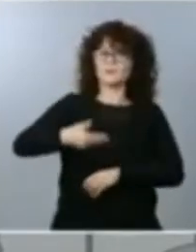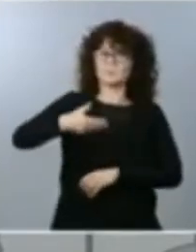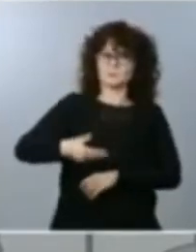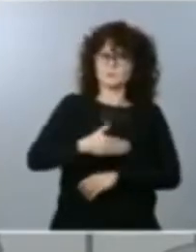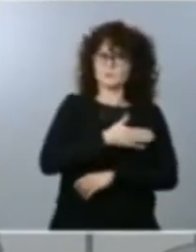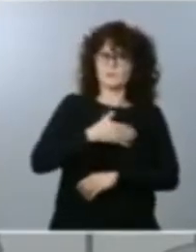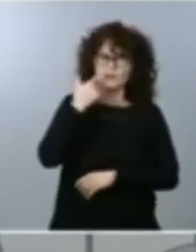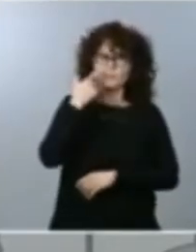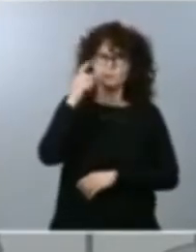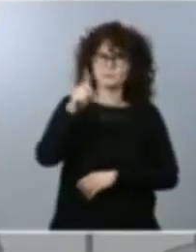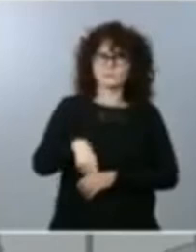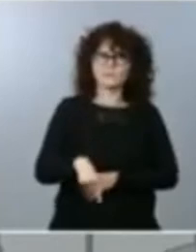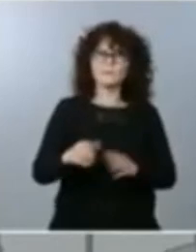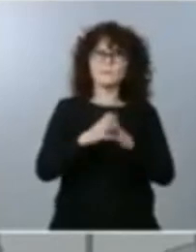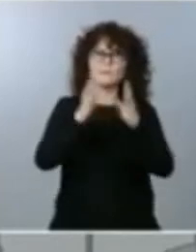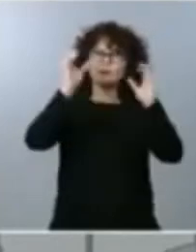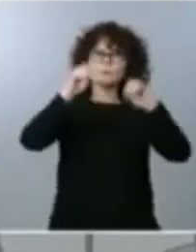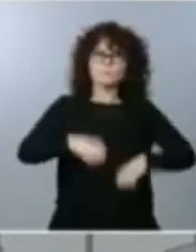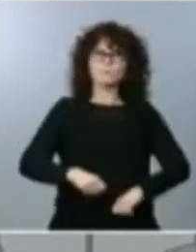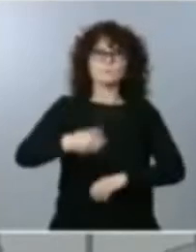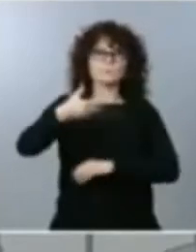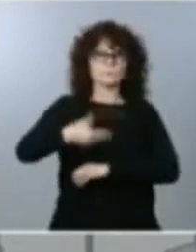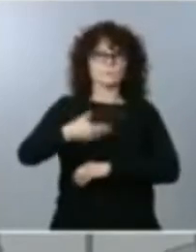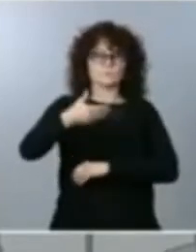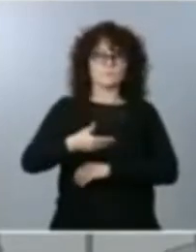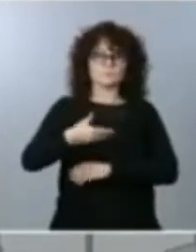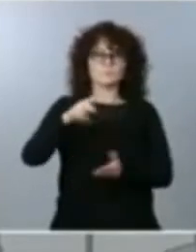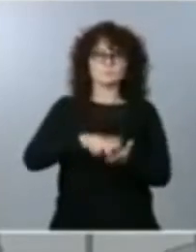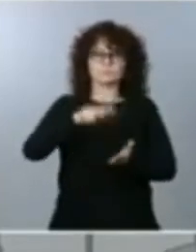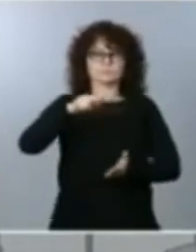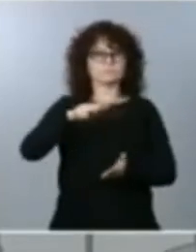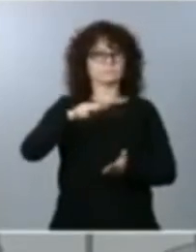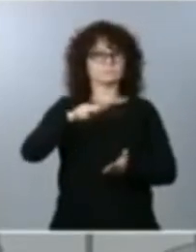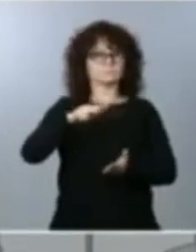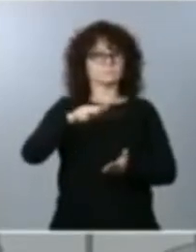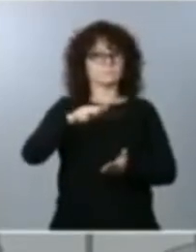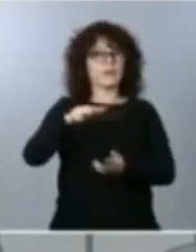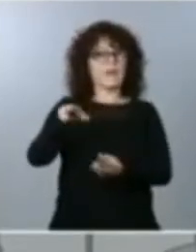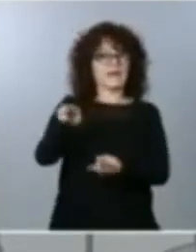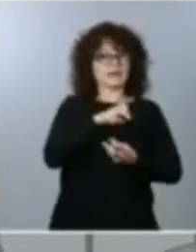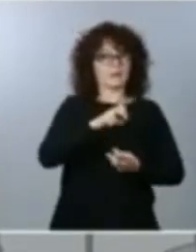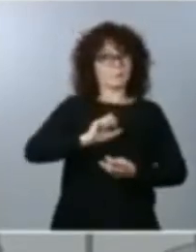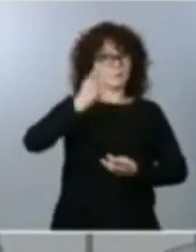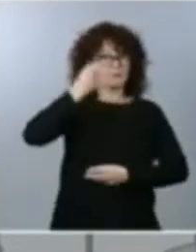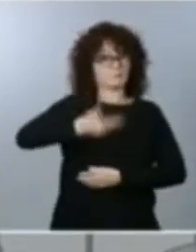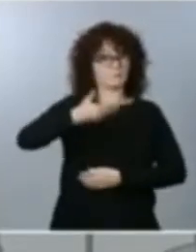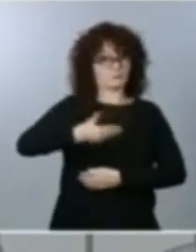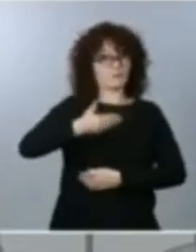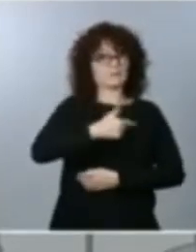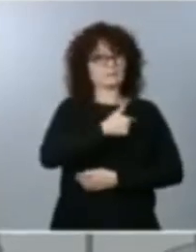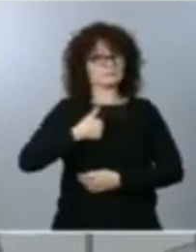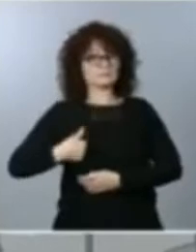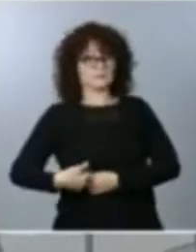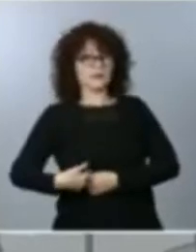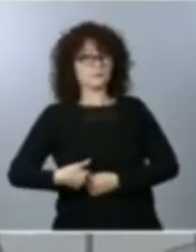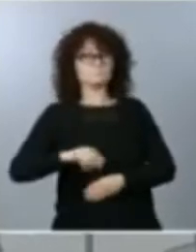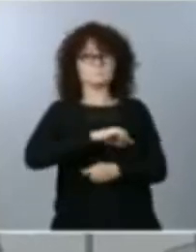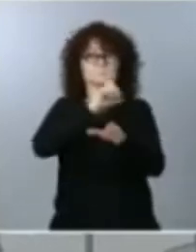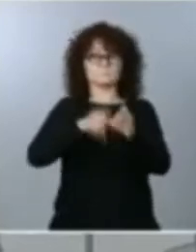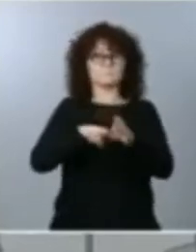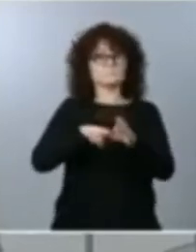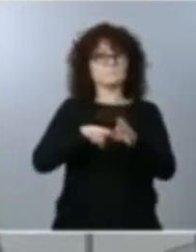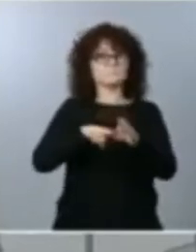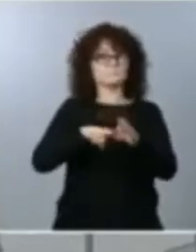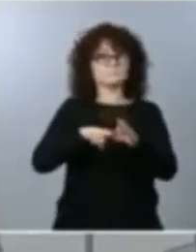un acuerdo tan importante es refrendado por uno de los principales acreedores, que es China, que se suma a los principios del Club de París,